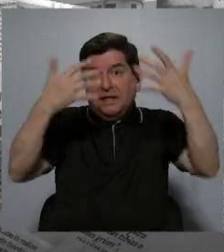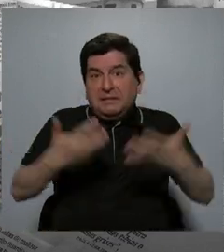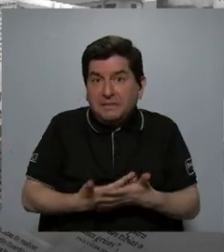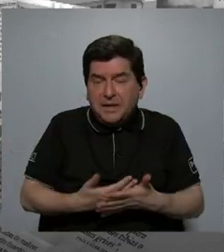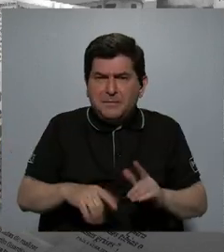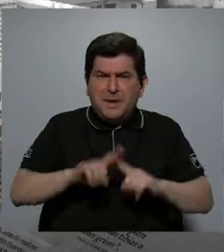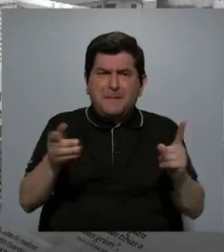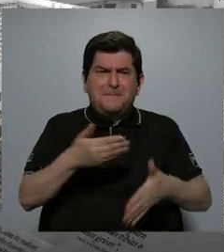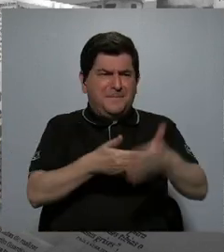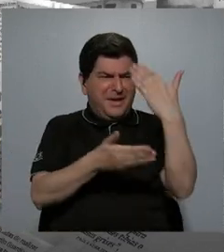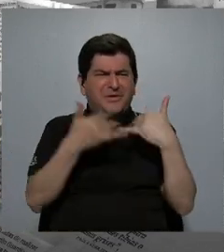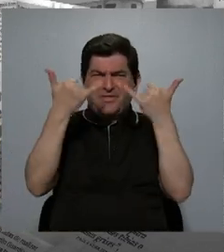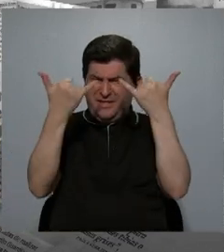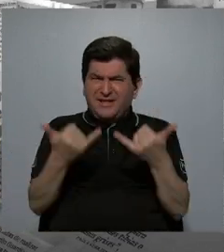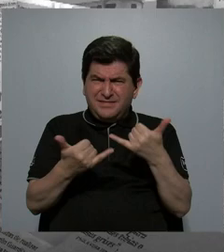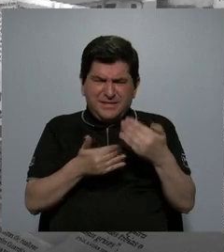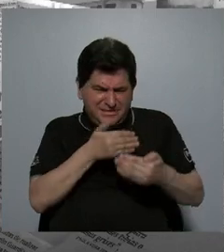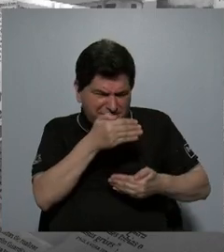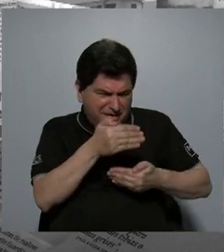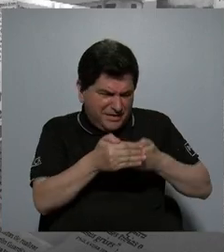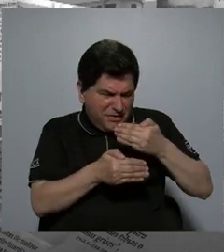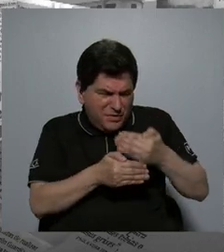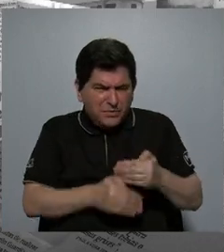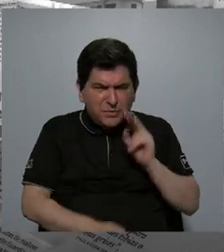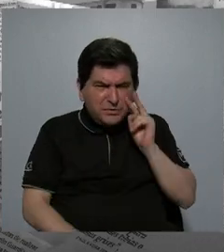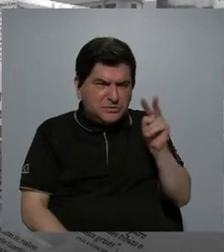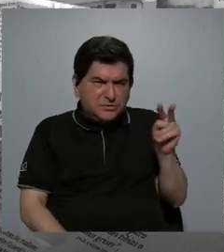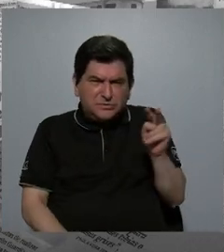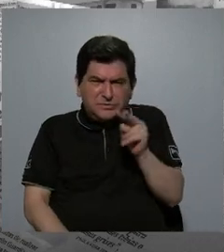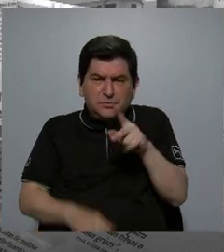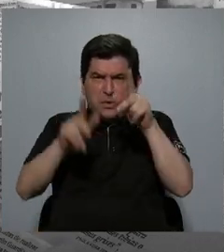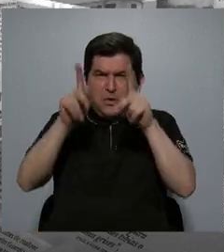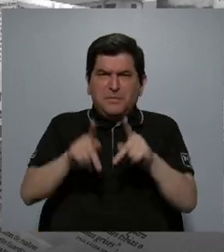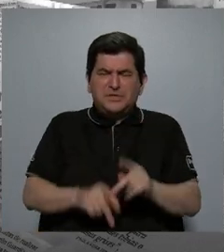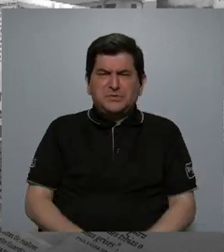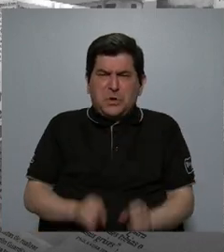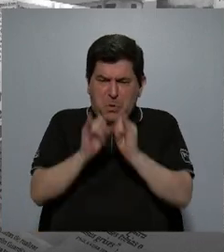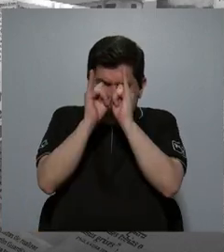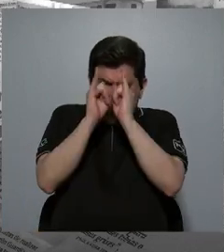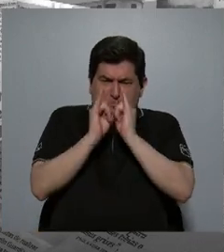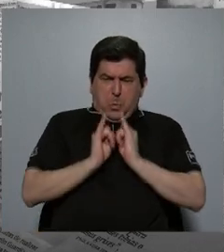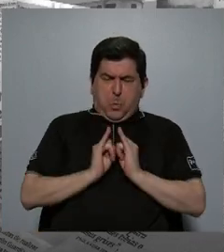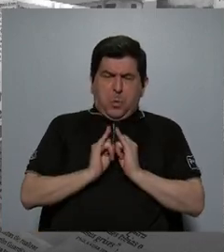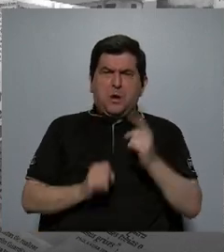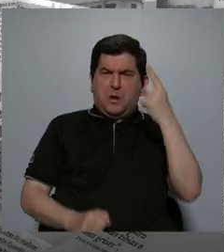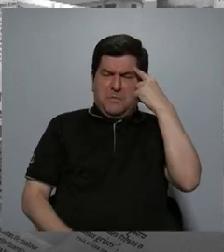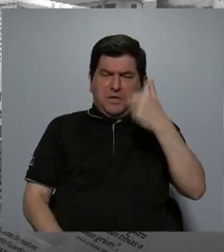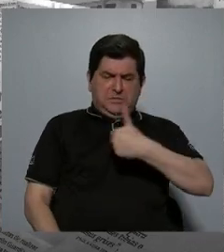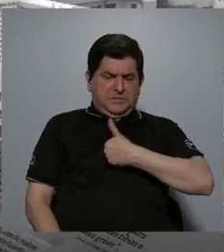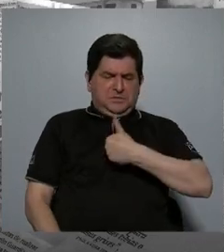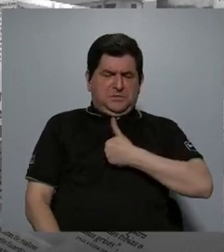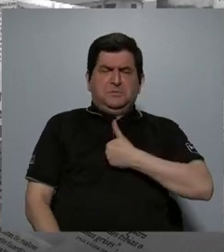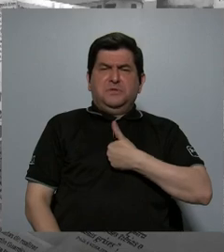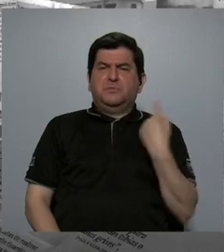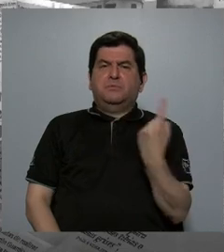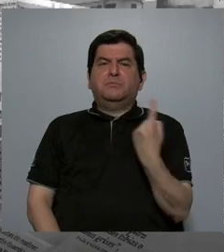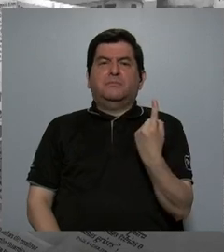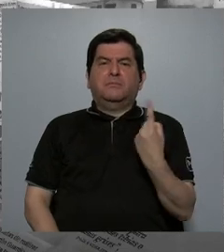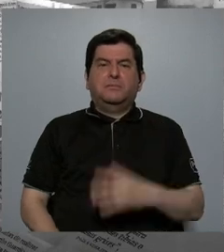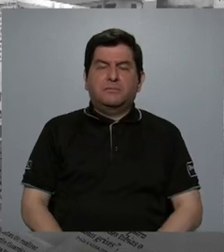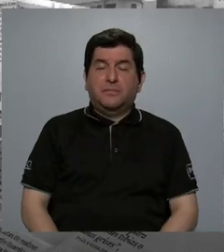pero ya desde antes se venía observando que la gente es más individualista, pienso más en lo mío, etcétera.